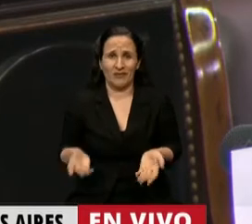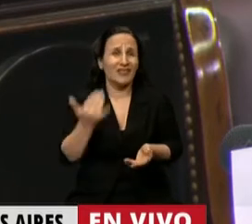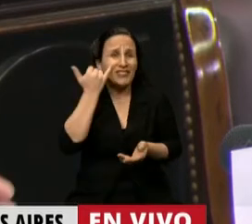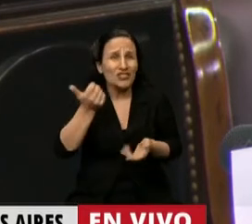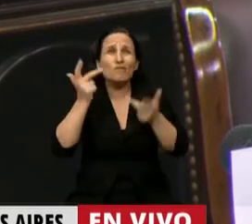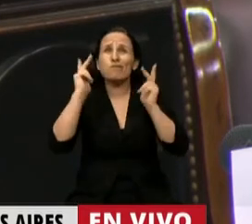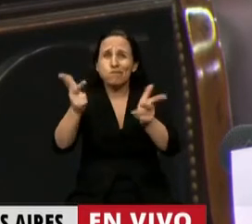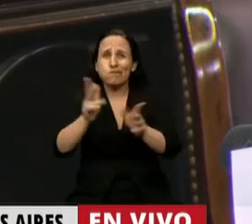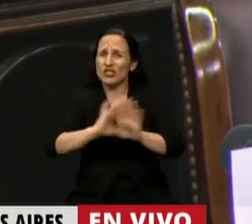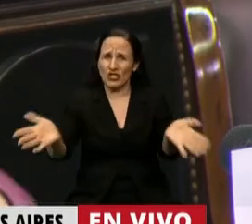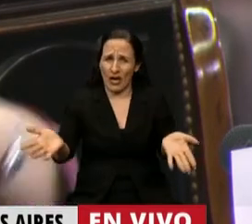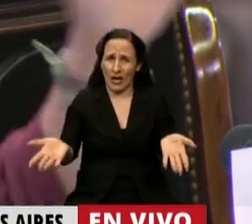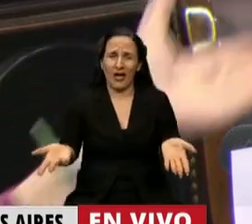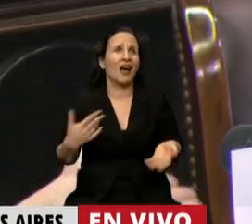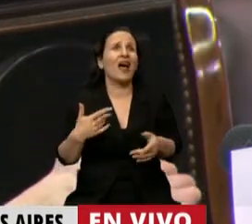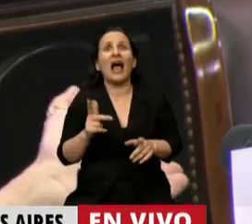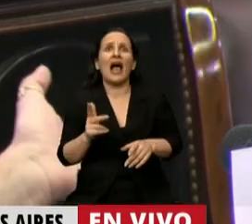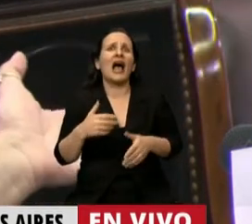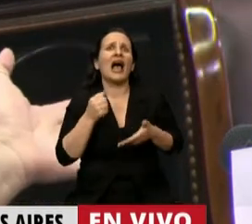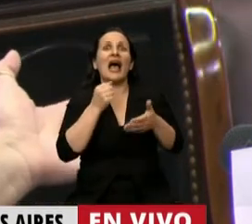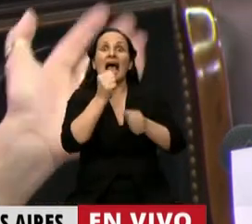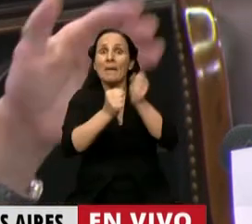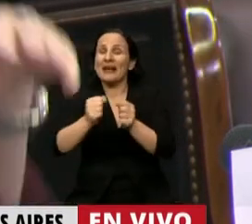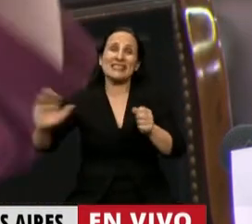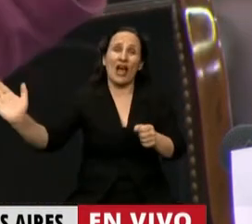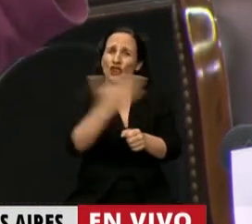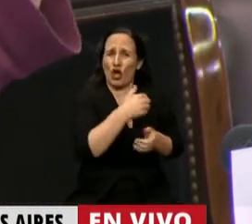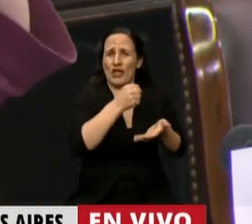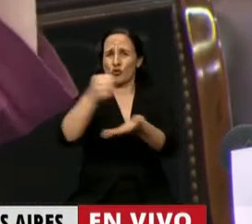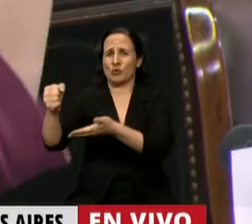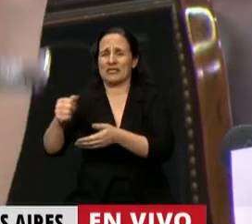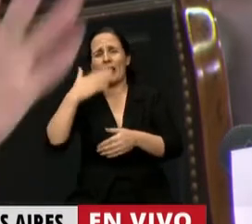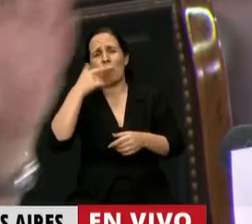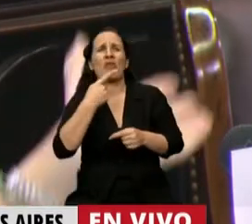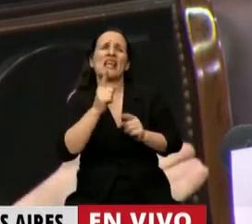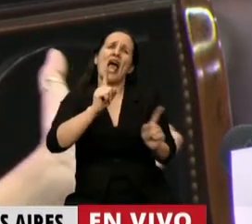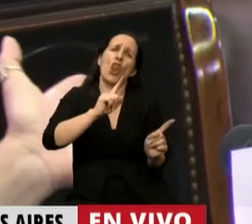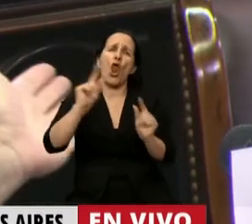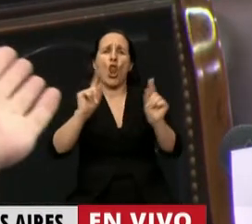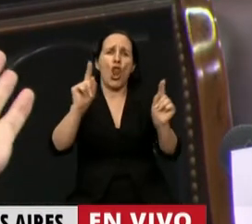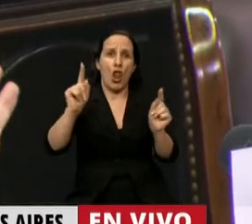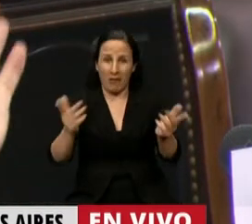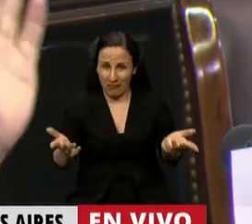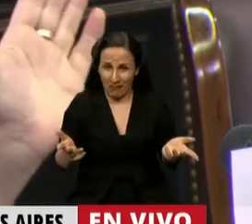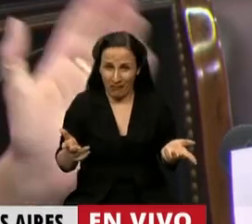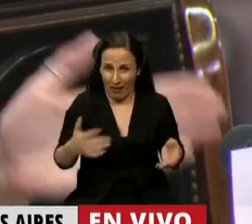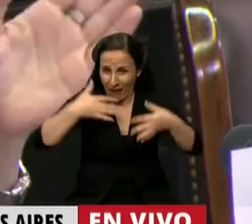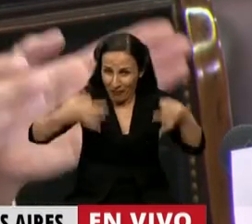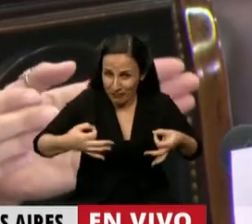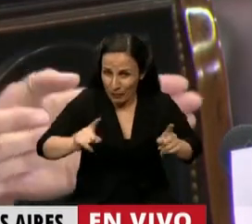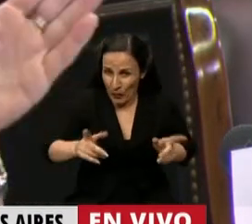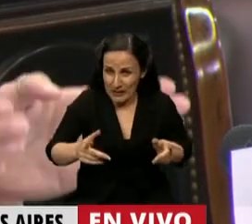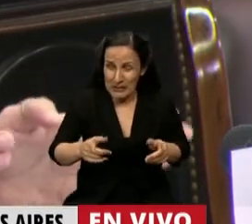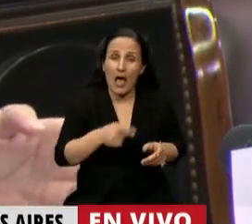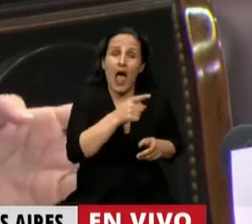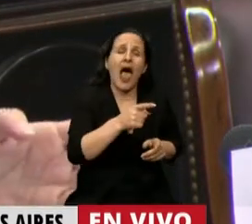dijimos, ¿por qué no dicen directamente que los subsidios son para todas las empresas? Porque después vienen que la segmentación así, así, así, pero no es así. Porque es